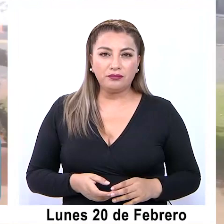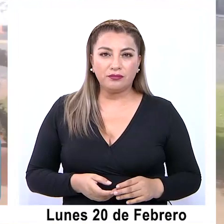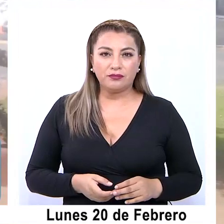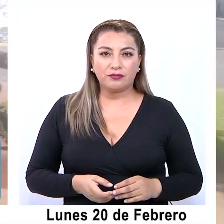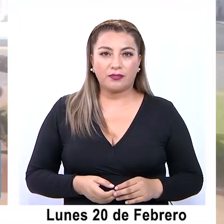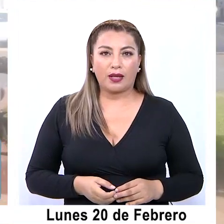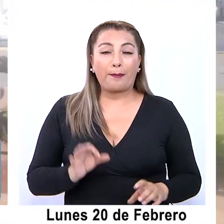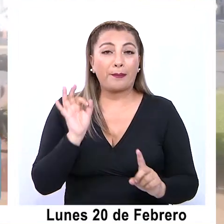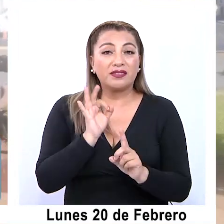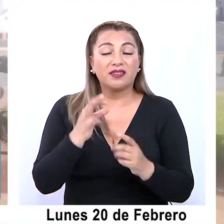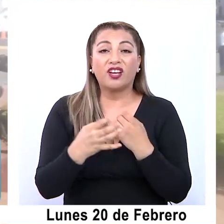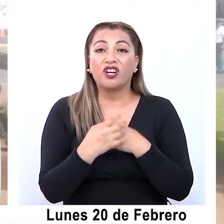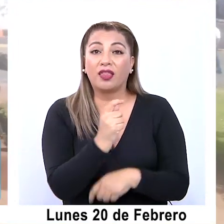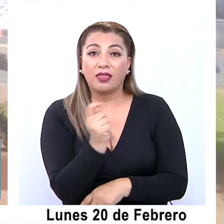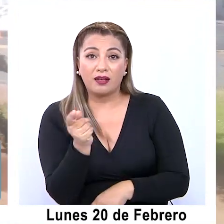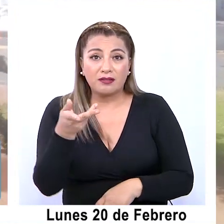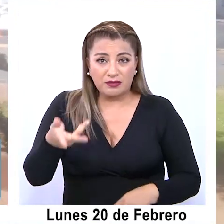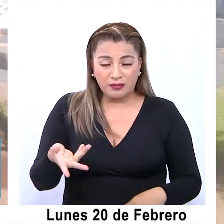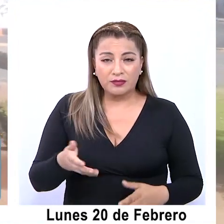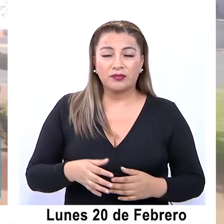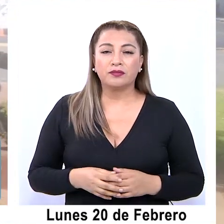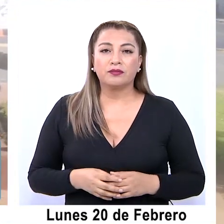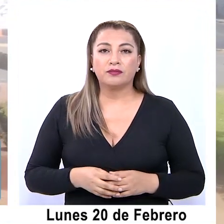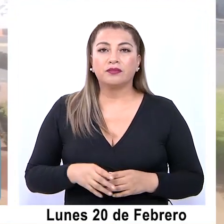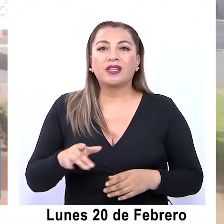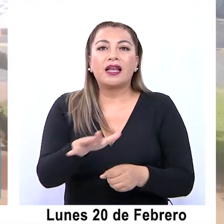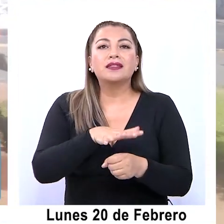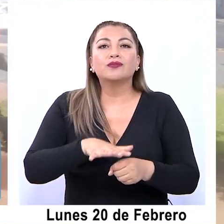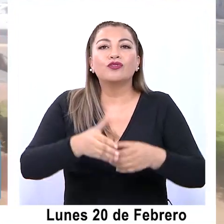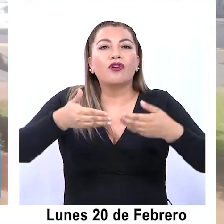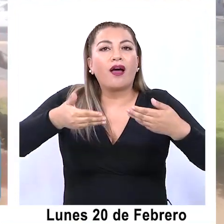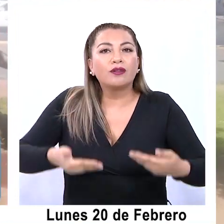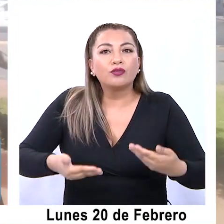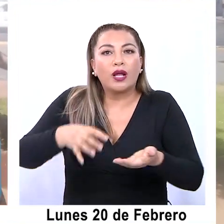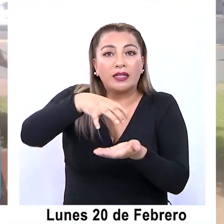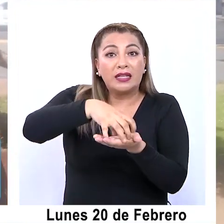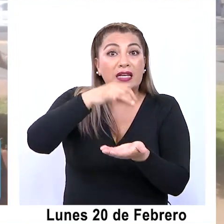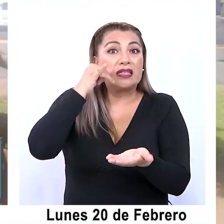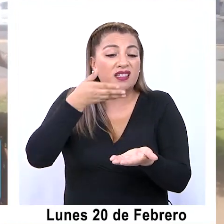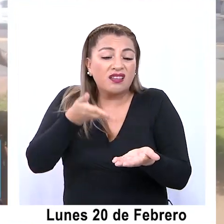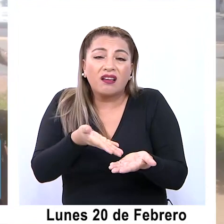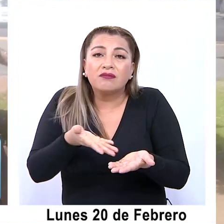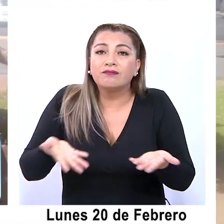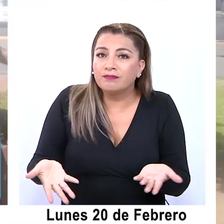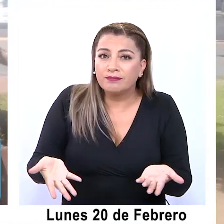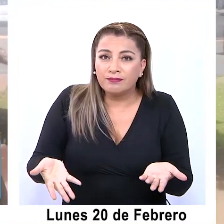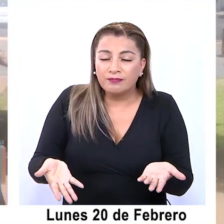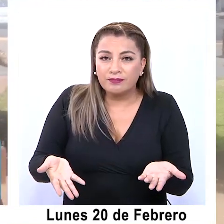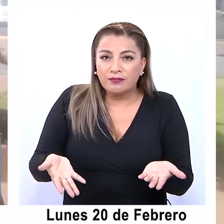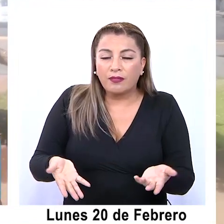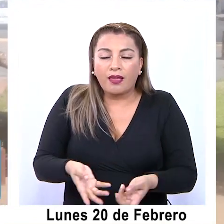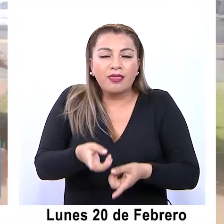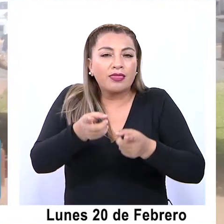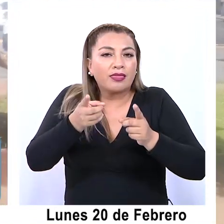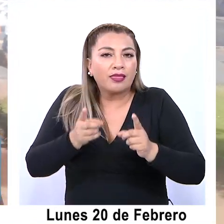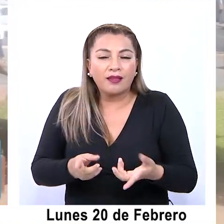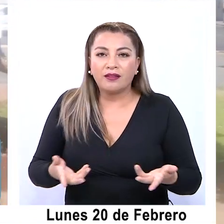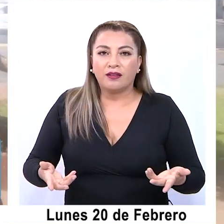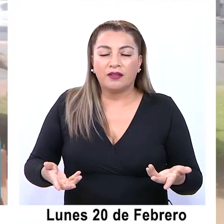región. Más aún que la situación actual en Iquique indica que debemos